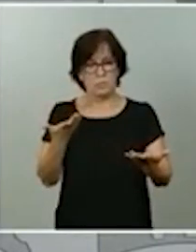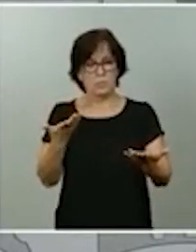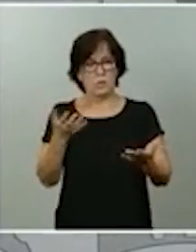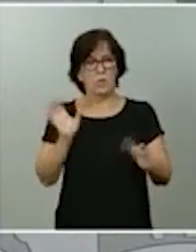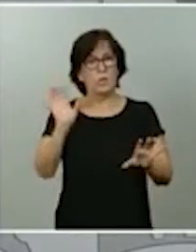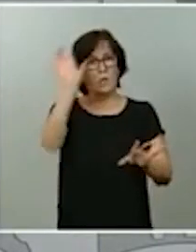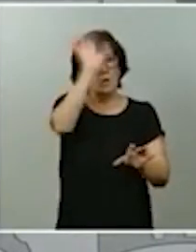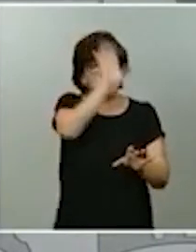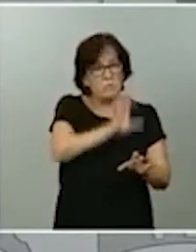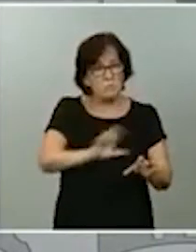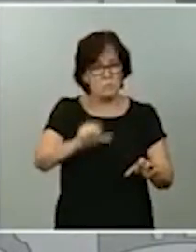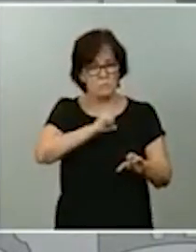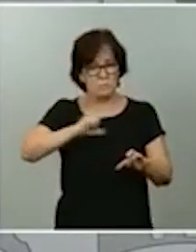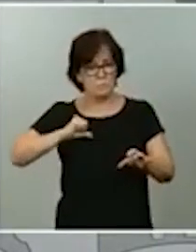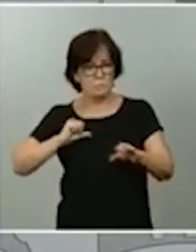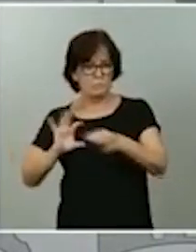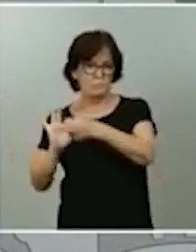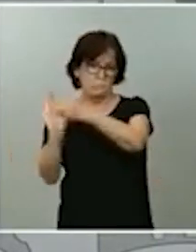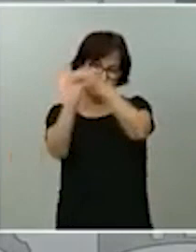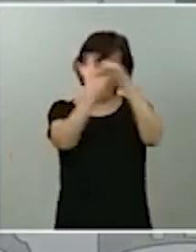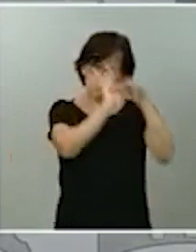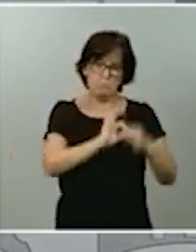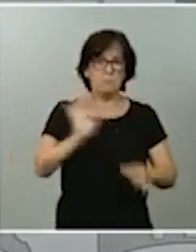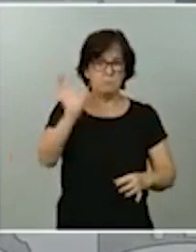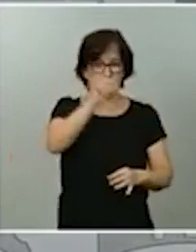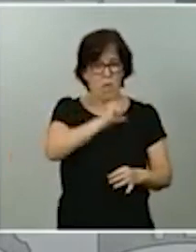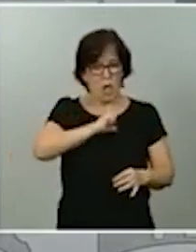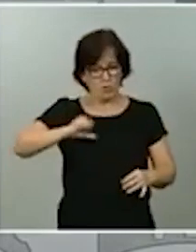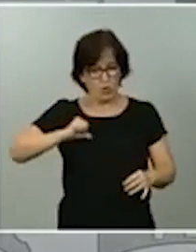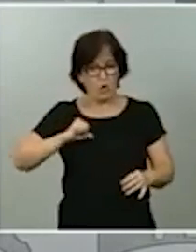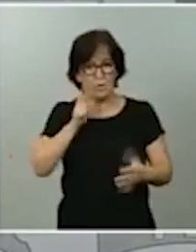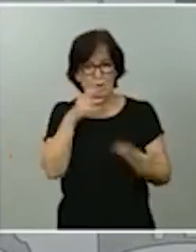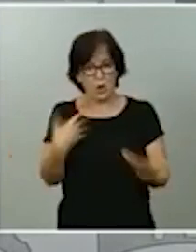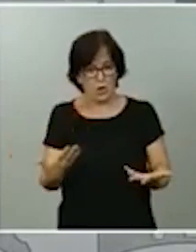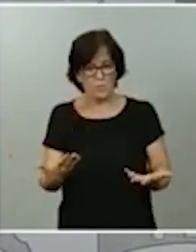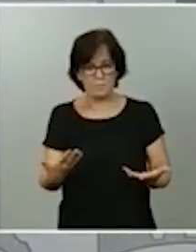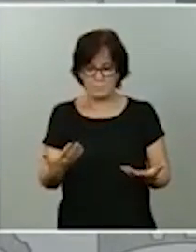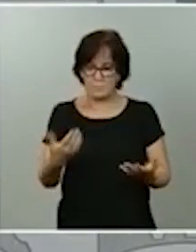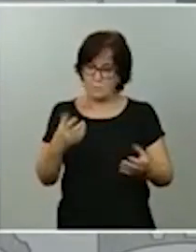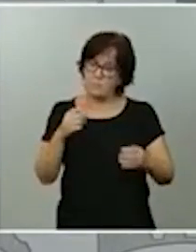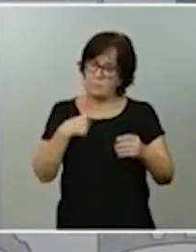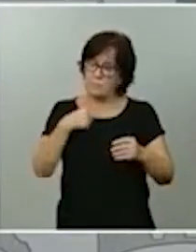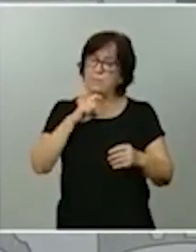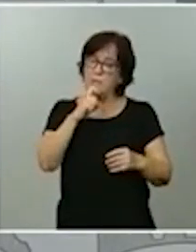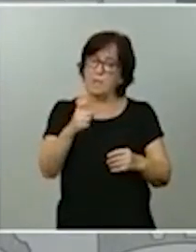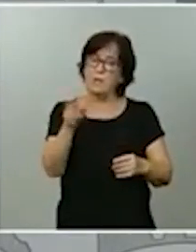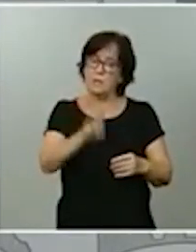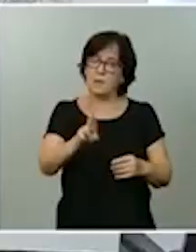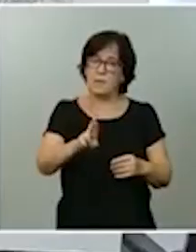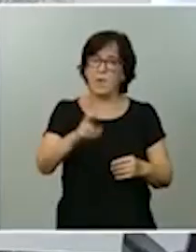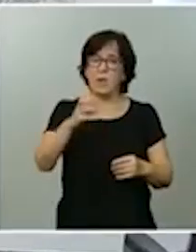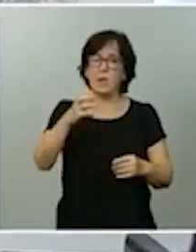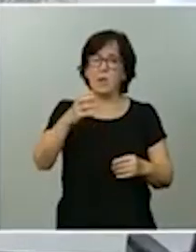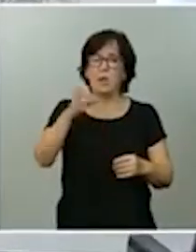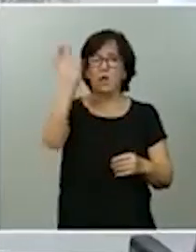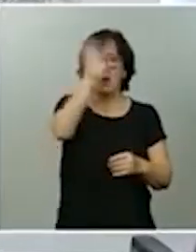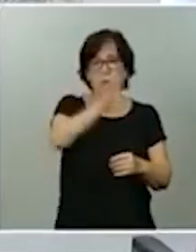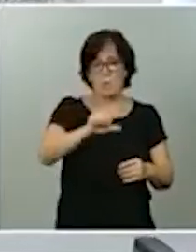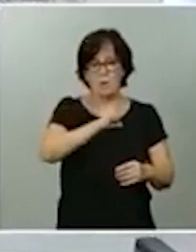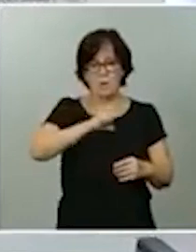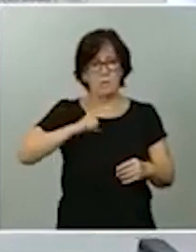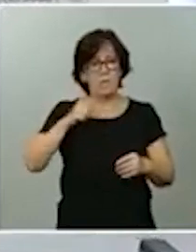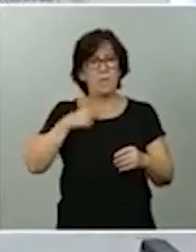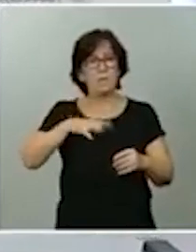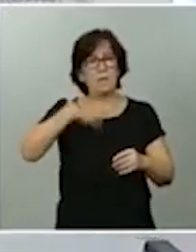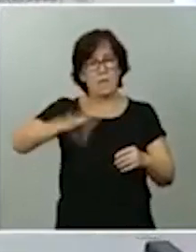cuasi federal, un estado autonómico como el que tenemos, recordemos que son las comunidades autónomas quienes tienen la capacidad de gestionar la